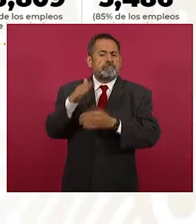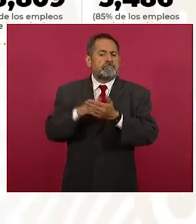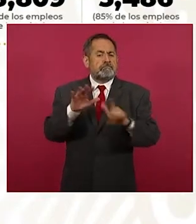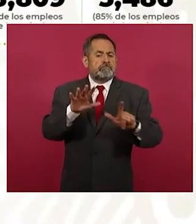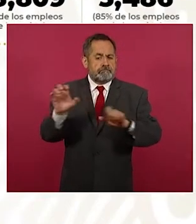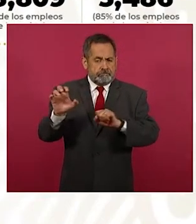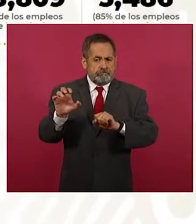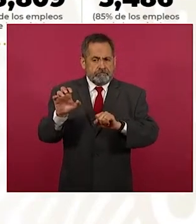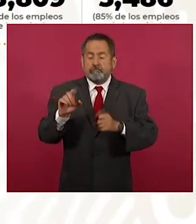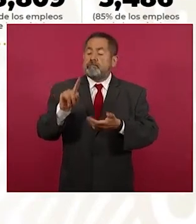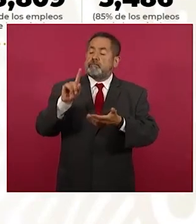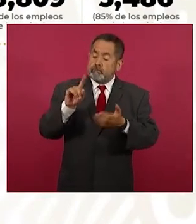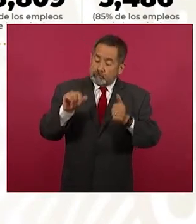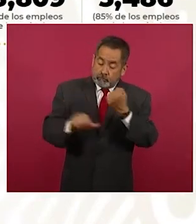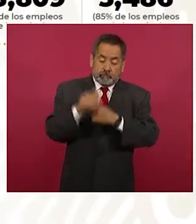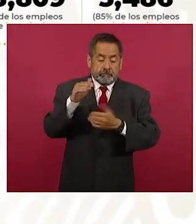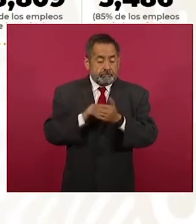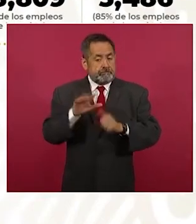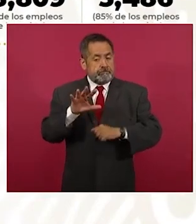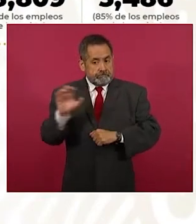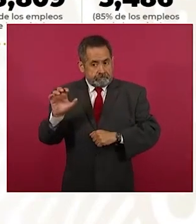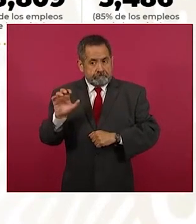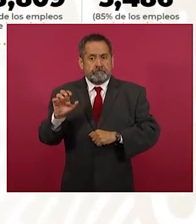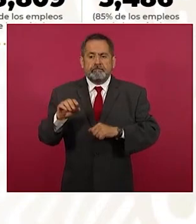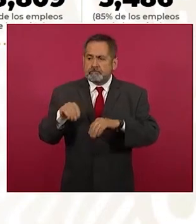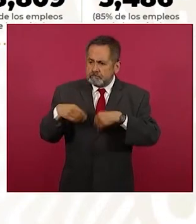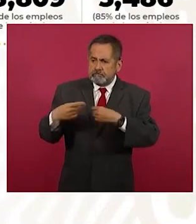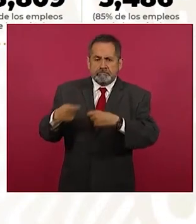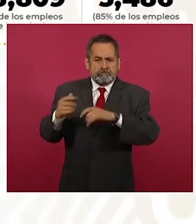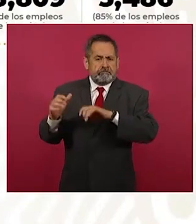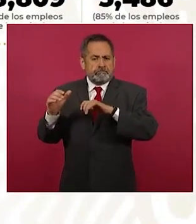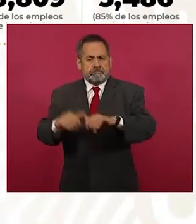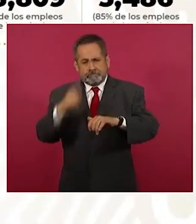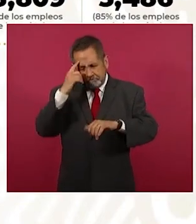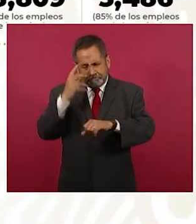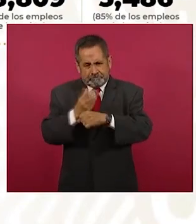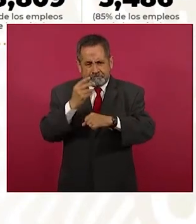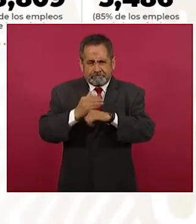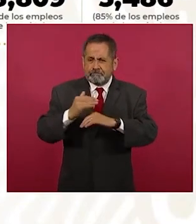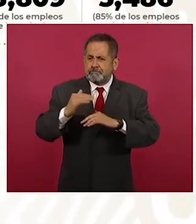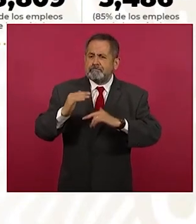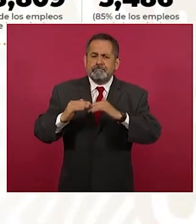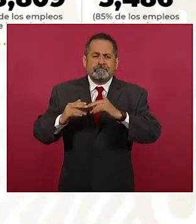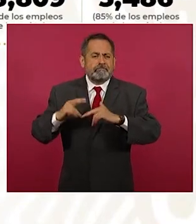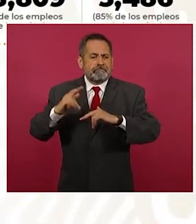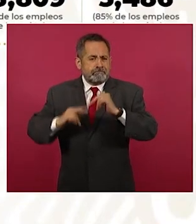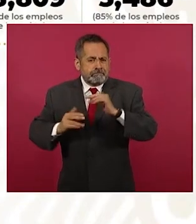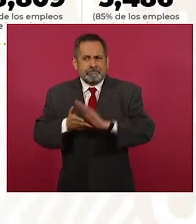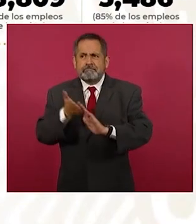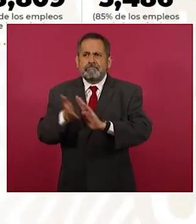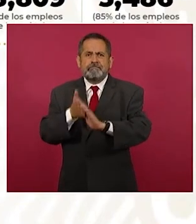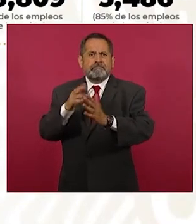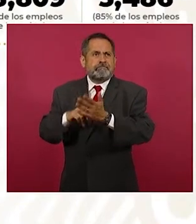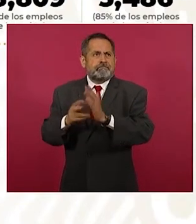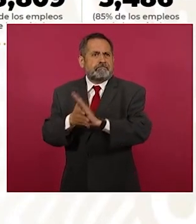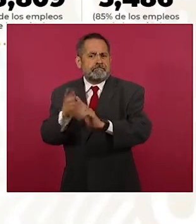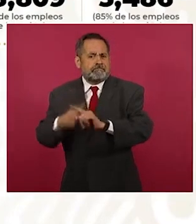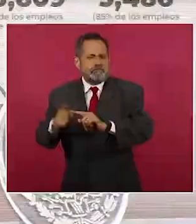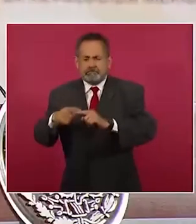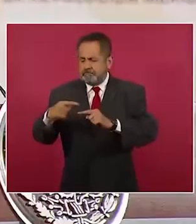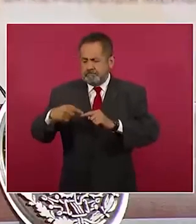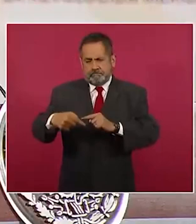la fabricación de los trenes y por las fuentes de trabajo que continuará generando la propia obra.